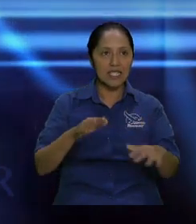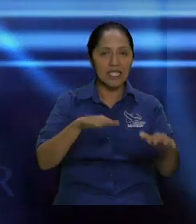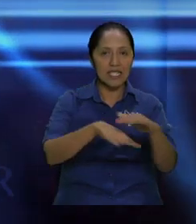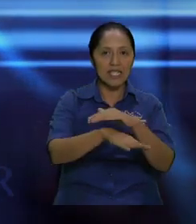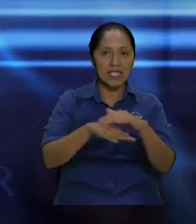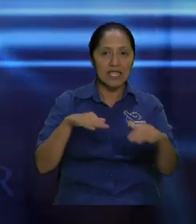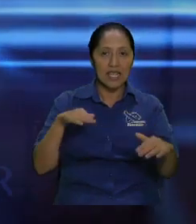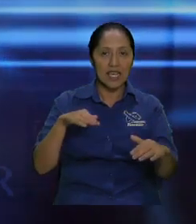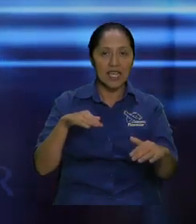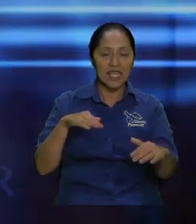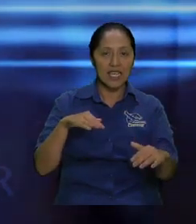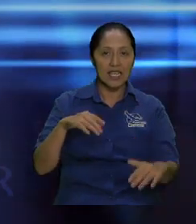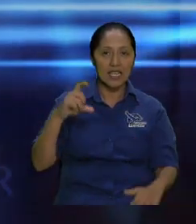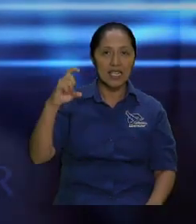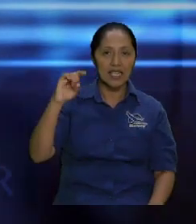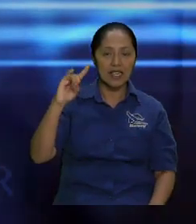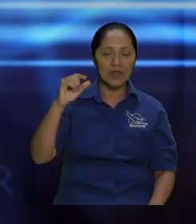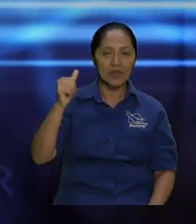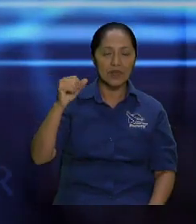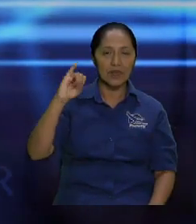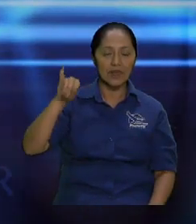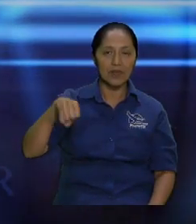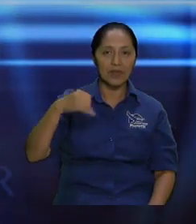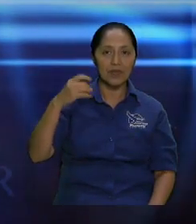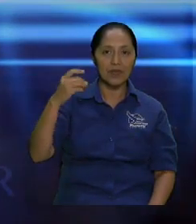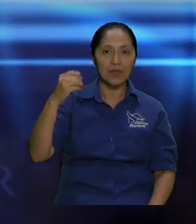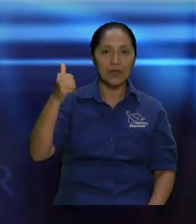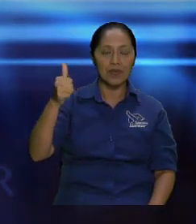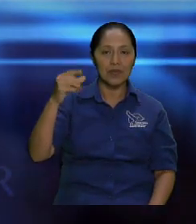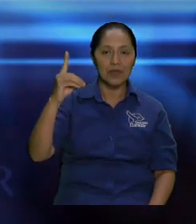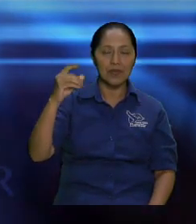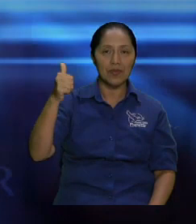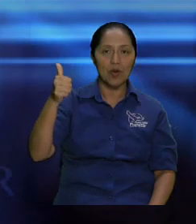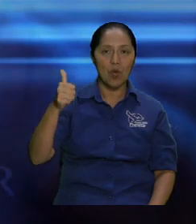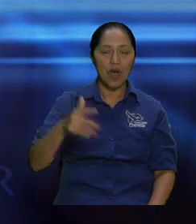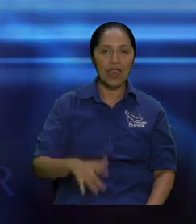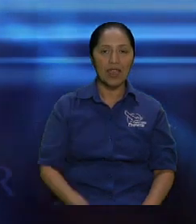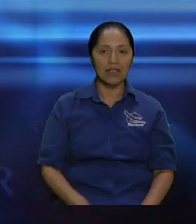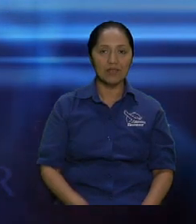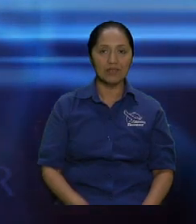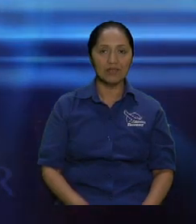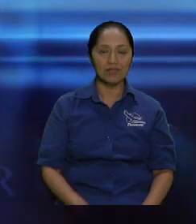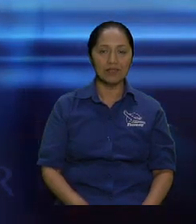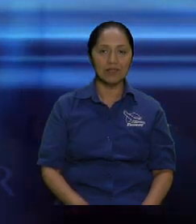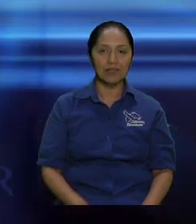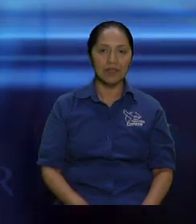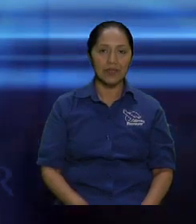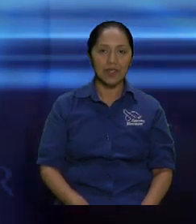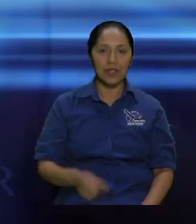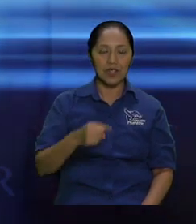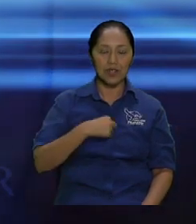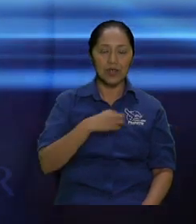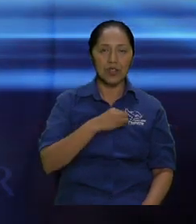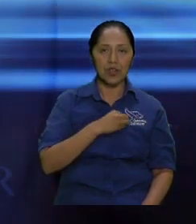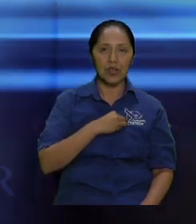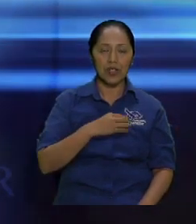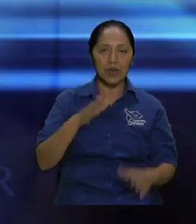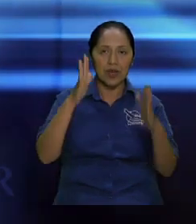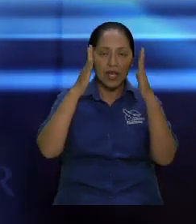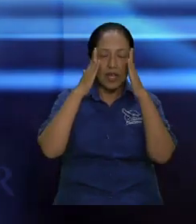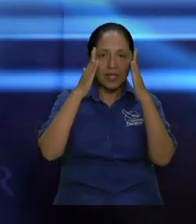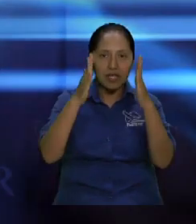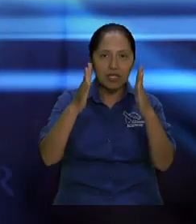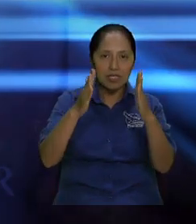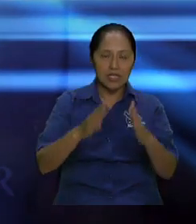y apretando la nariz sale sangre y forzando la ira se produce la contienda esos tres aspectos son importantes pero me quiero y quiero resaltar